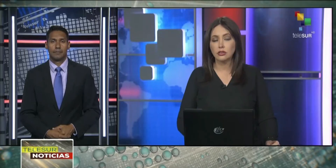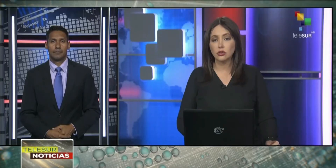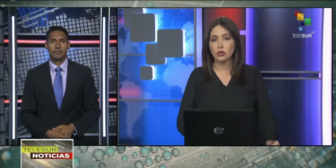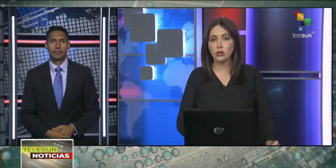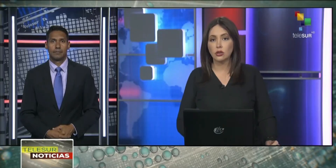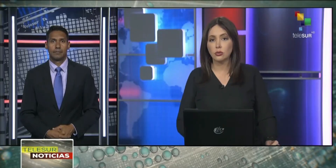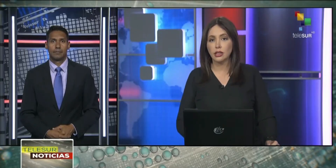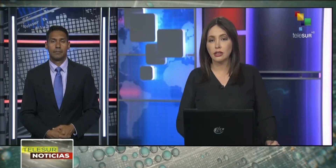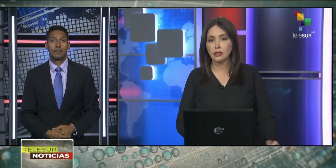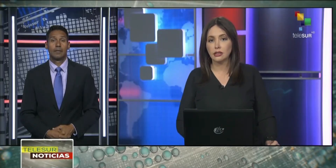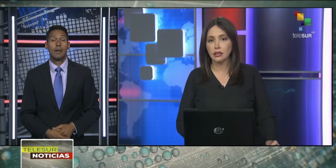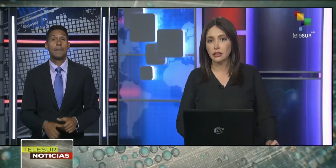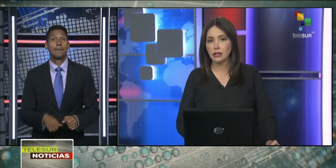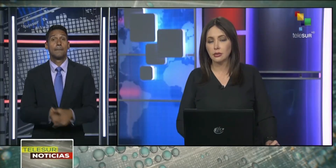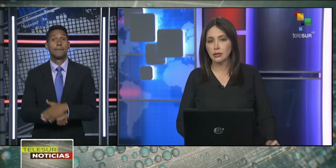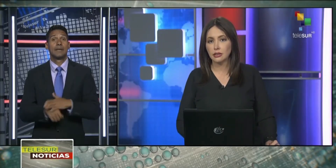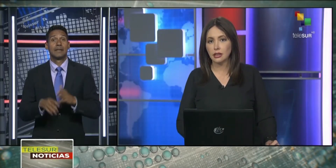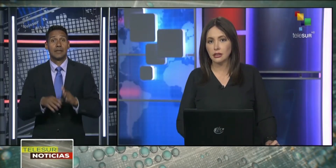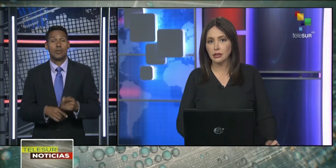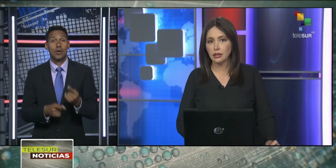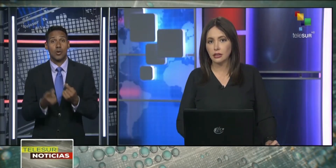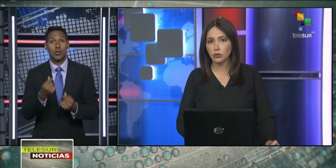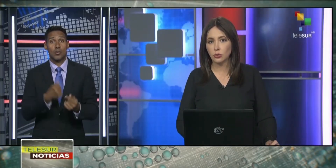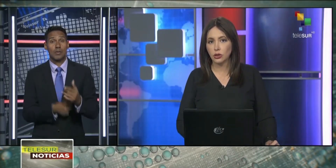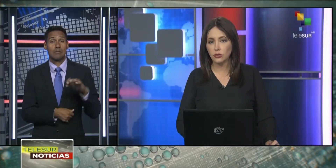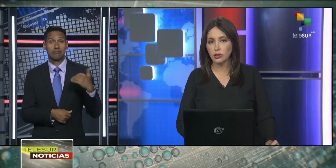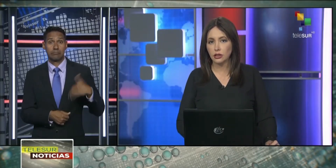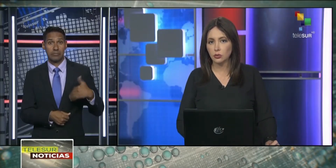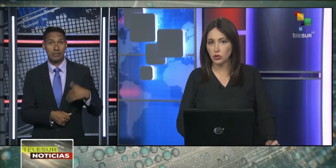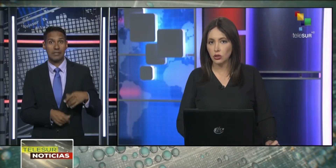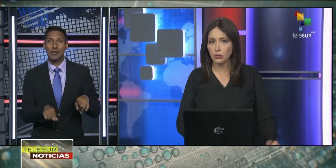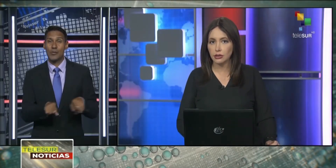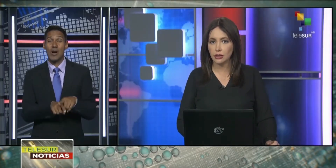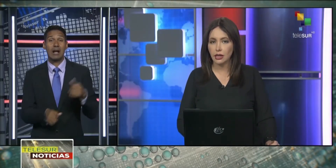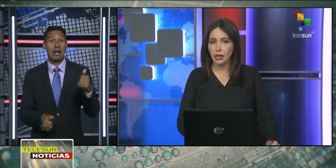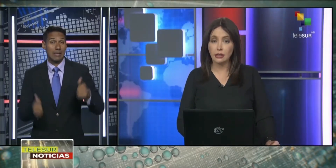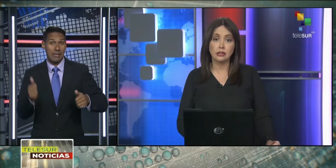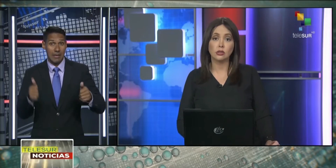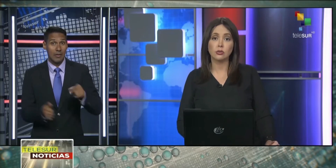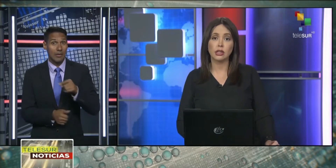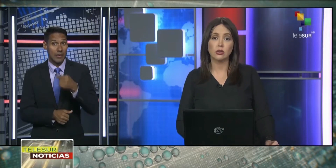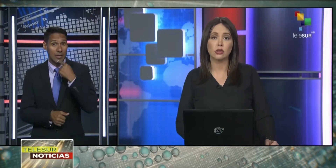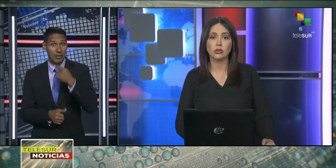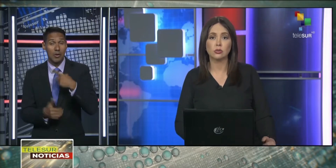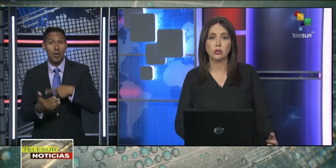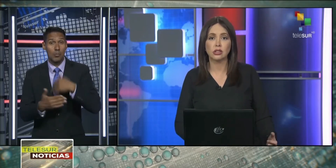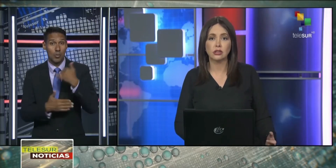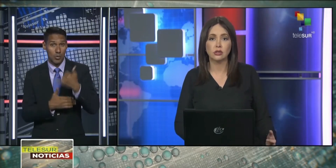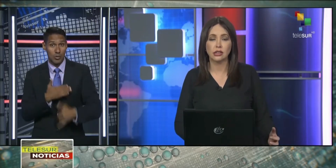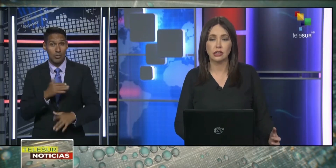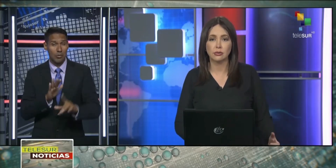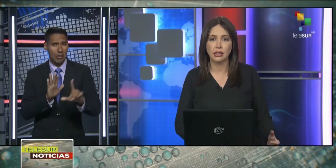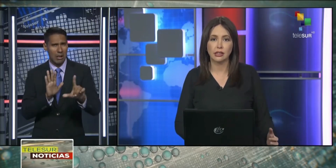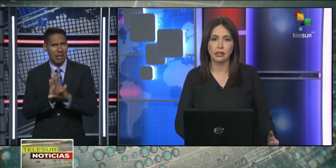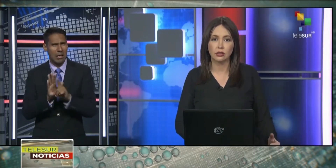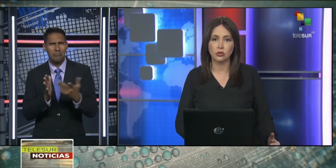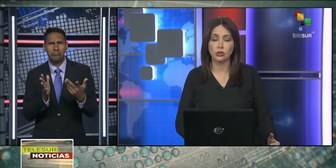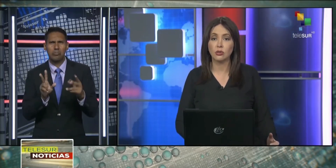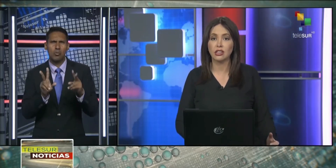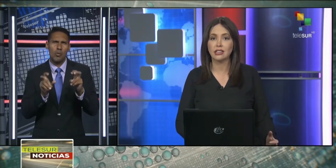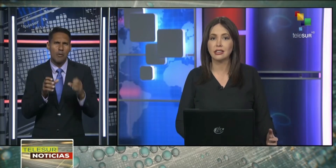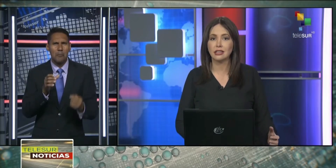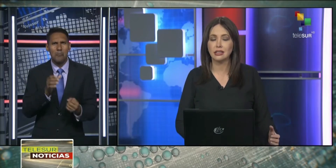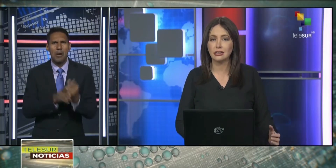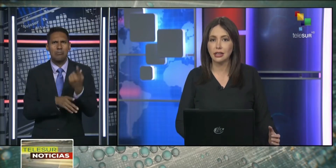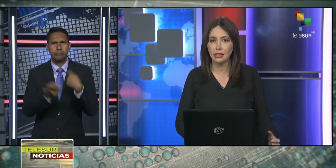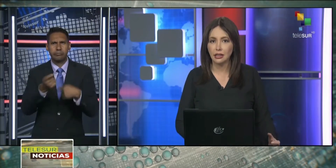Y el ministro de Economía de Argentina, quien además es candidato por el oficialismo, Sergio Massa, ha decidido enviar al Congreso un proyecto de ley para la creación de una